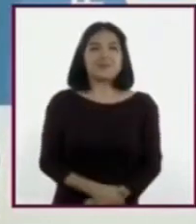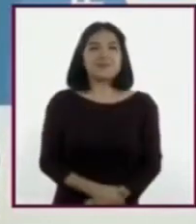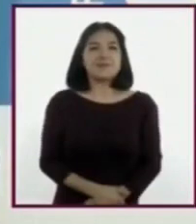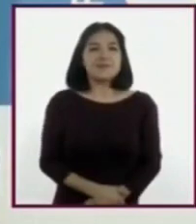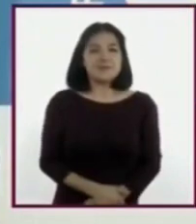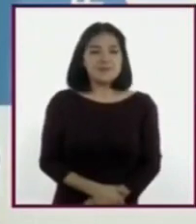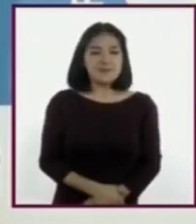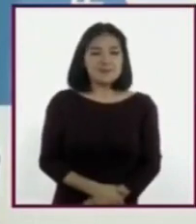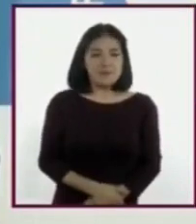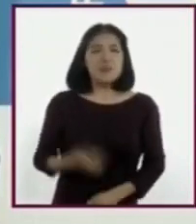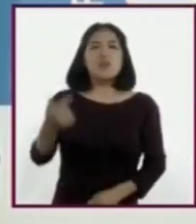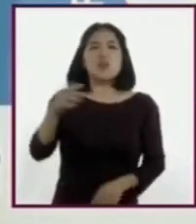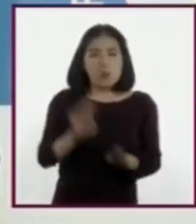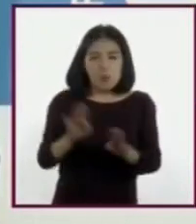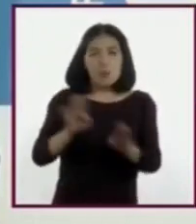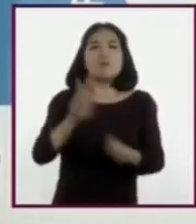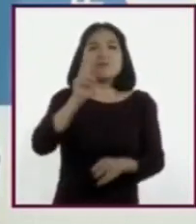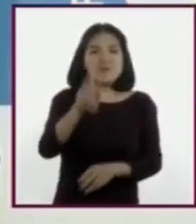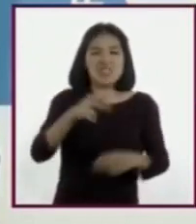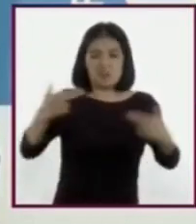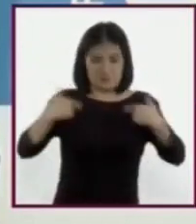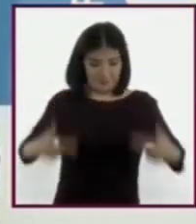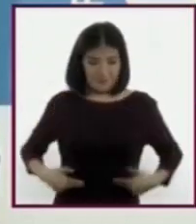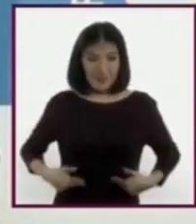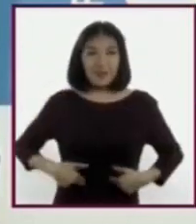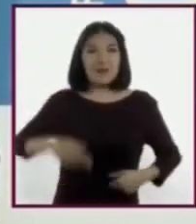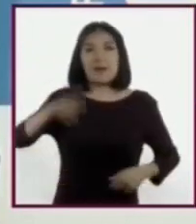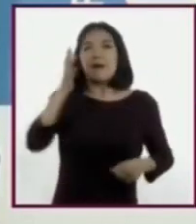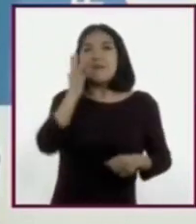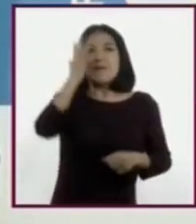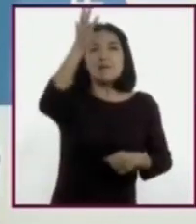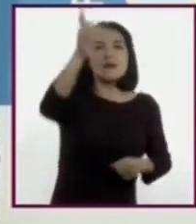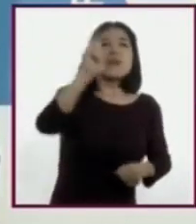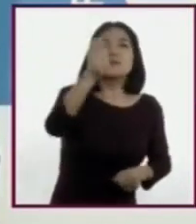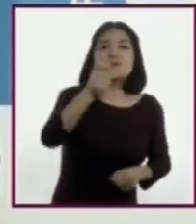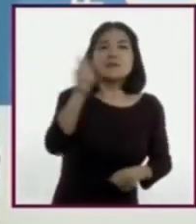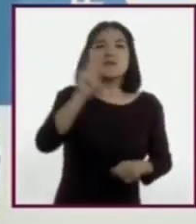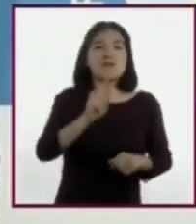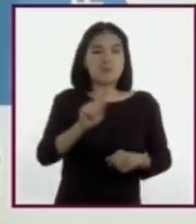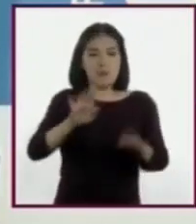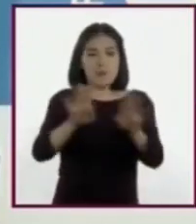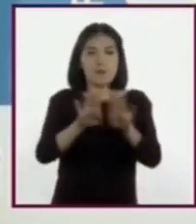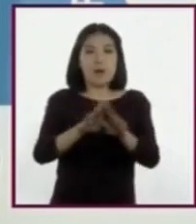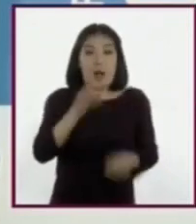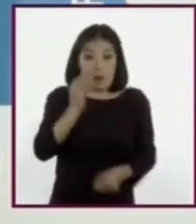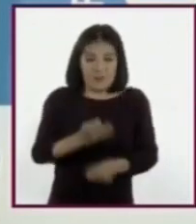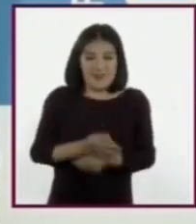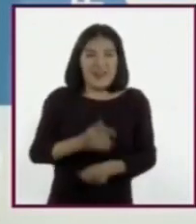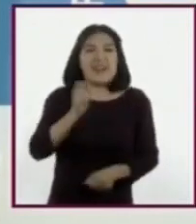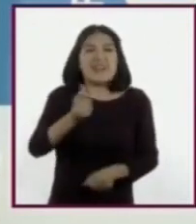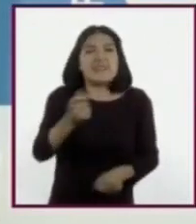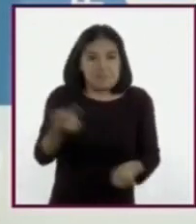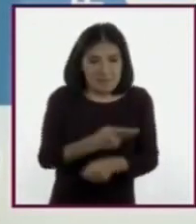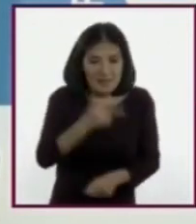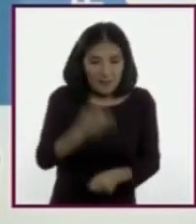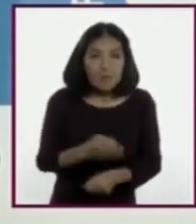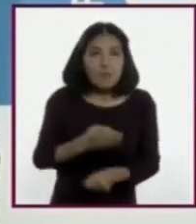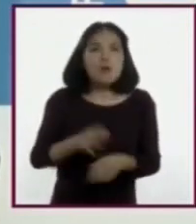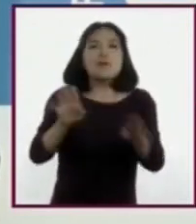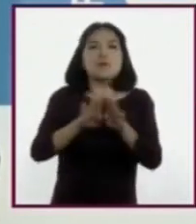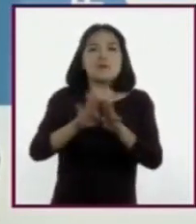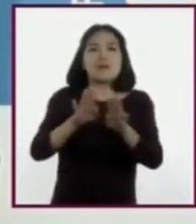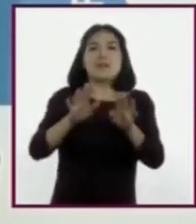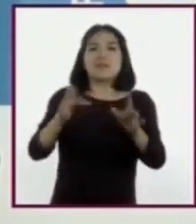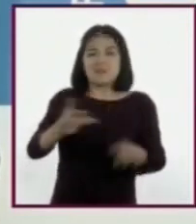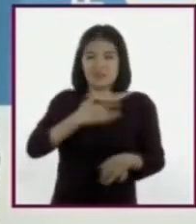En general, al ser humano le cuesta trabajo ver a futuro. Se inclina más por el momento presente y le cuesta trabajo relacionar